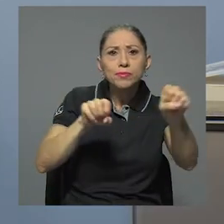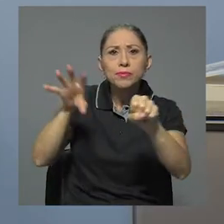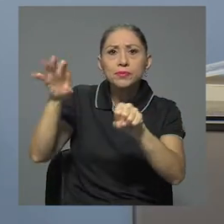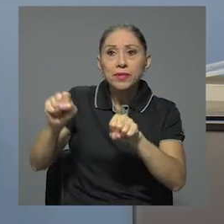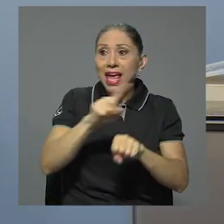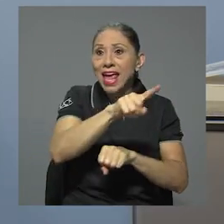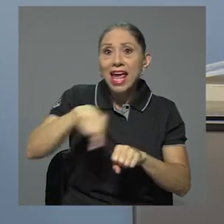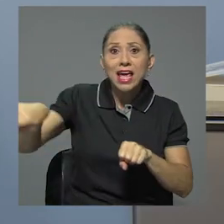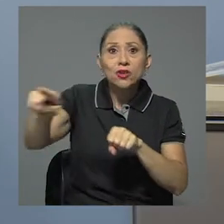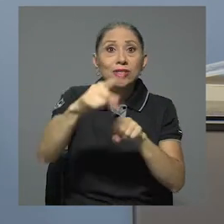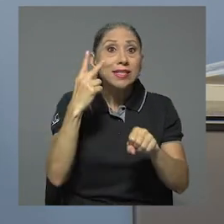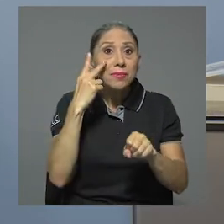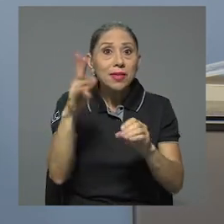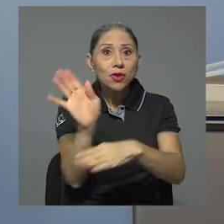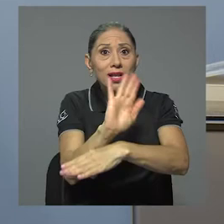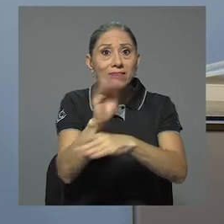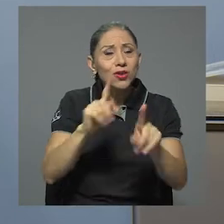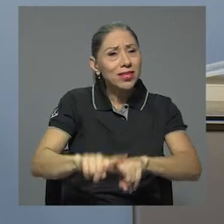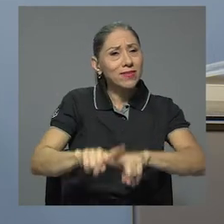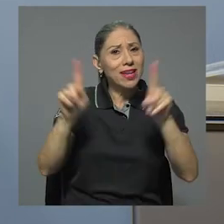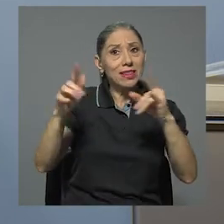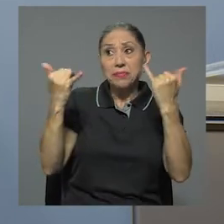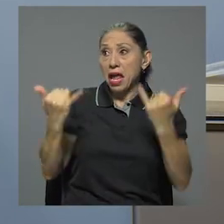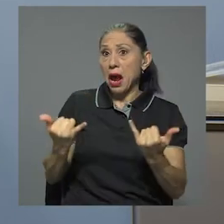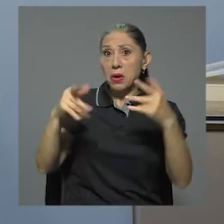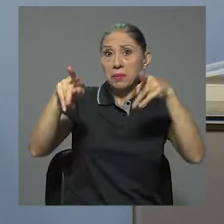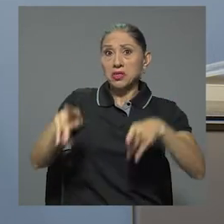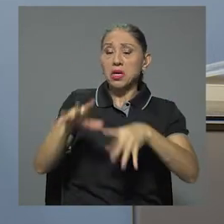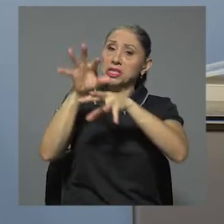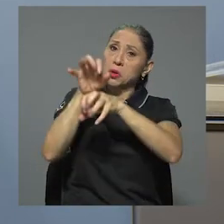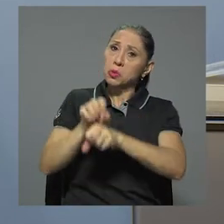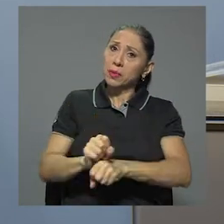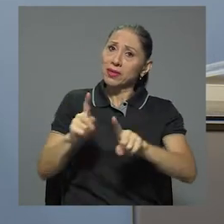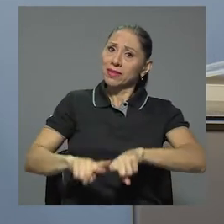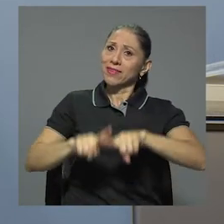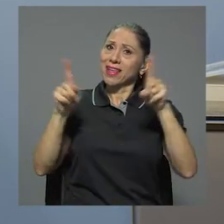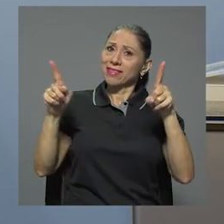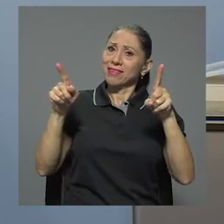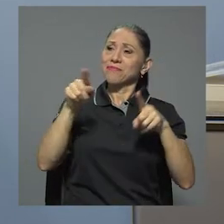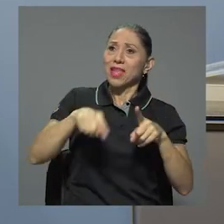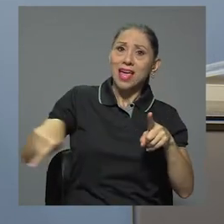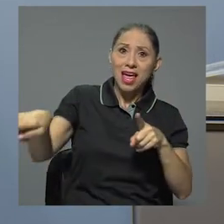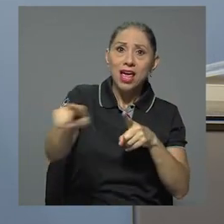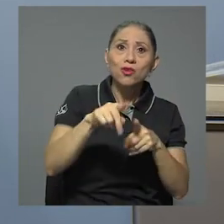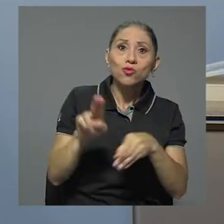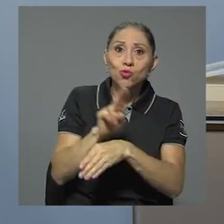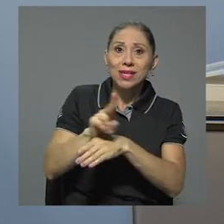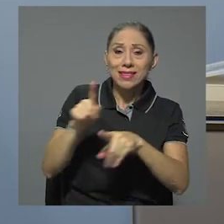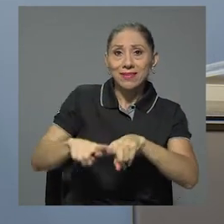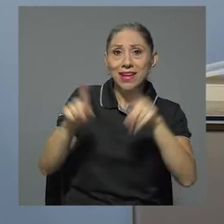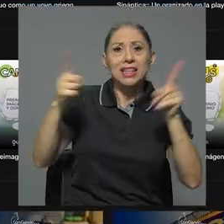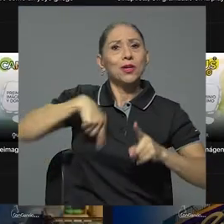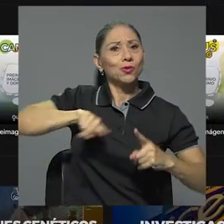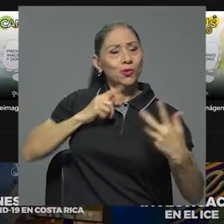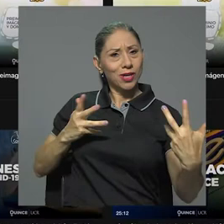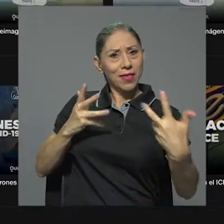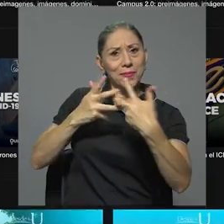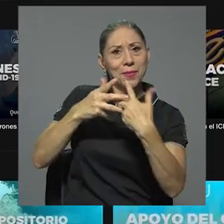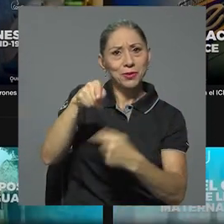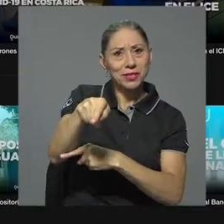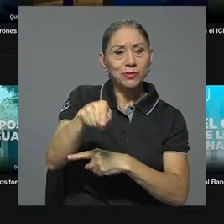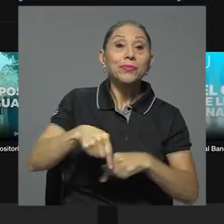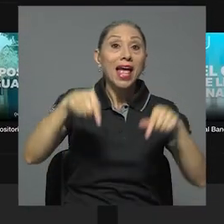distintas. Los hábitos de consumo han cambiado y nosotros queremos cambiar y adaptarnos también a esos hábitos de consumo. Aquí,